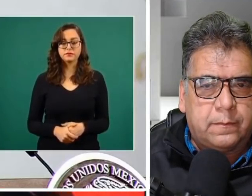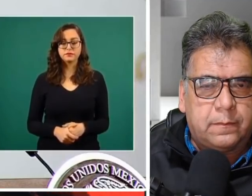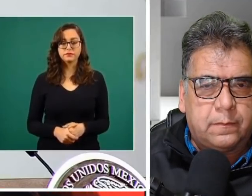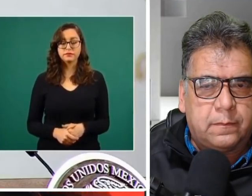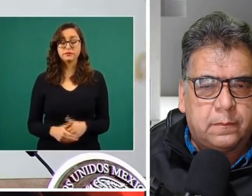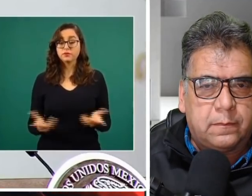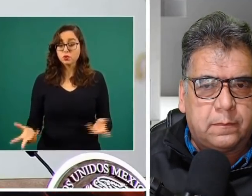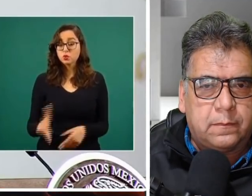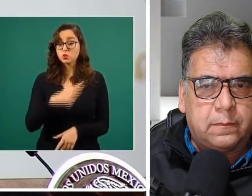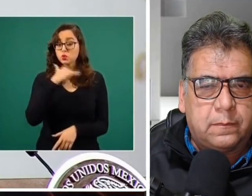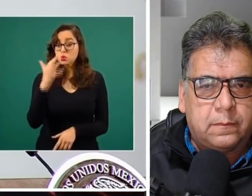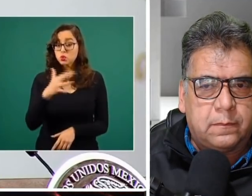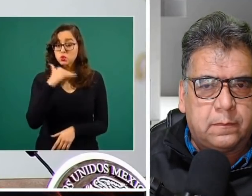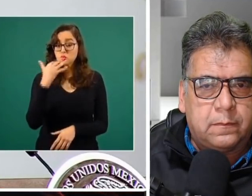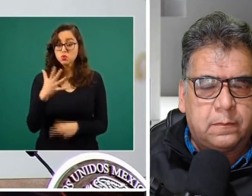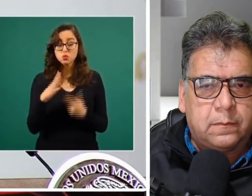desterrar la corrupción